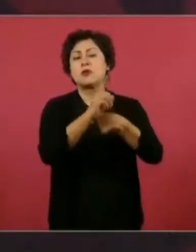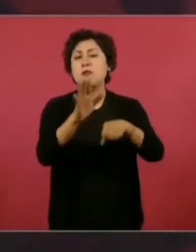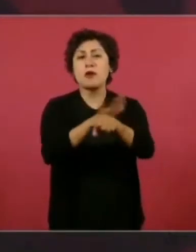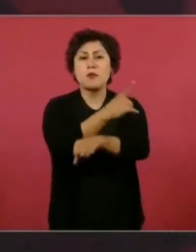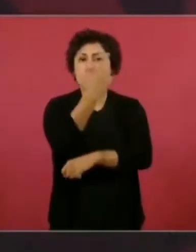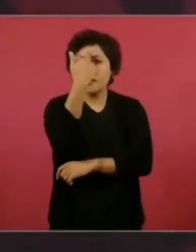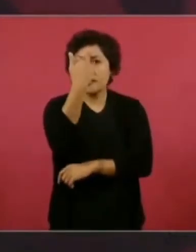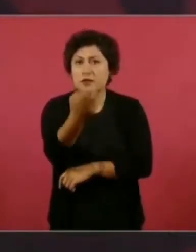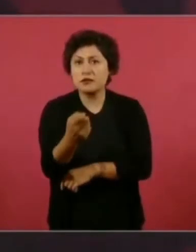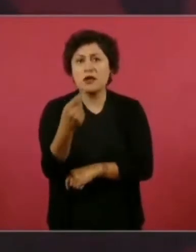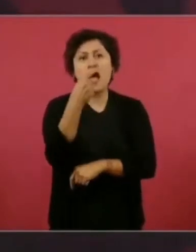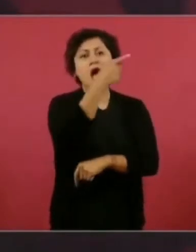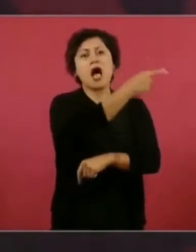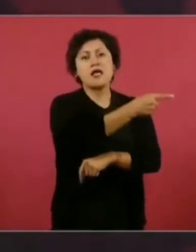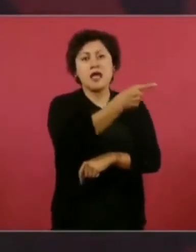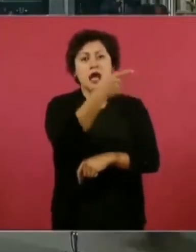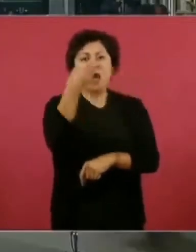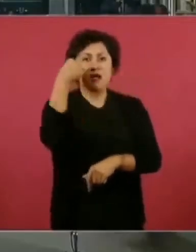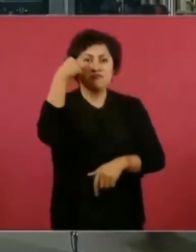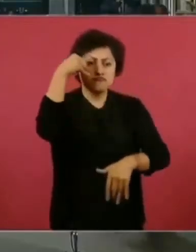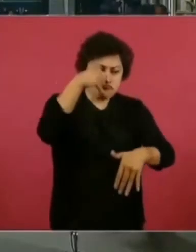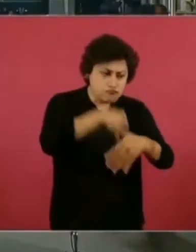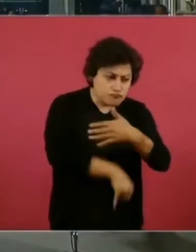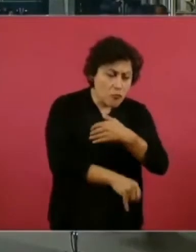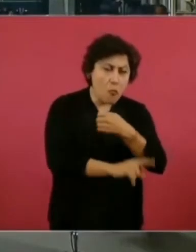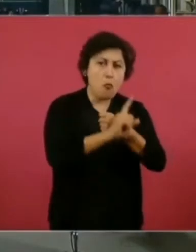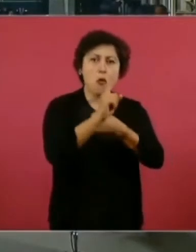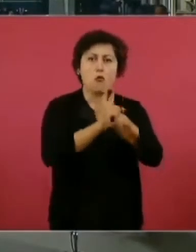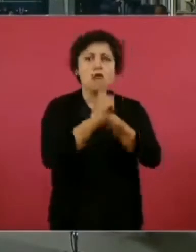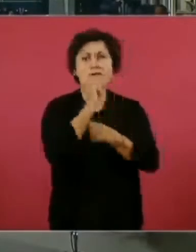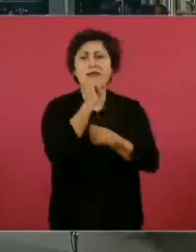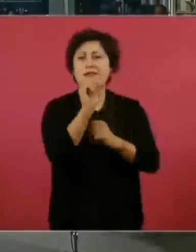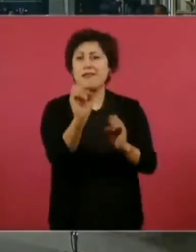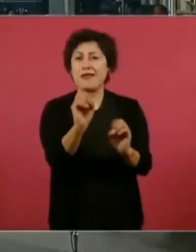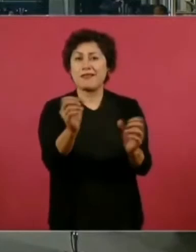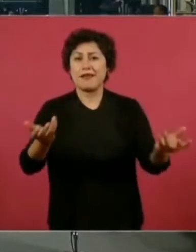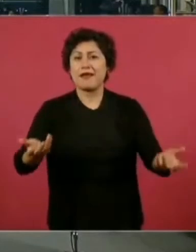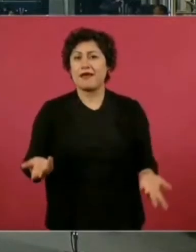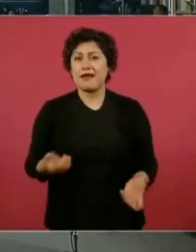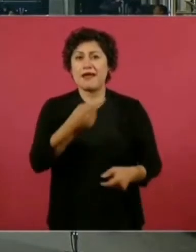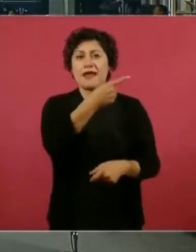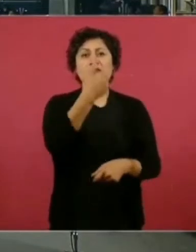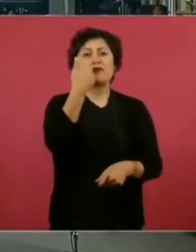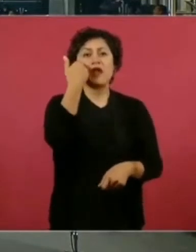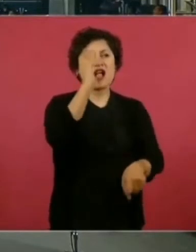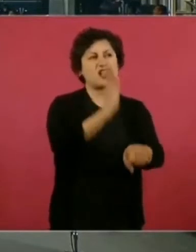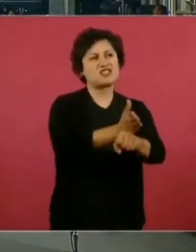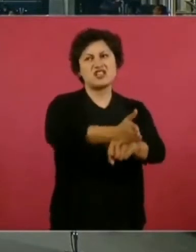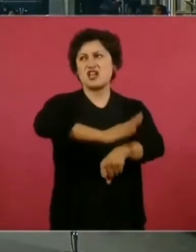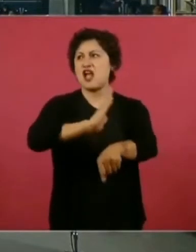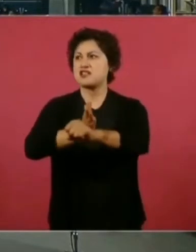atendiendo las causas. Todo lo quieren resolver con medidas coercitivas,